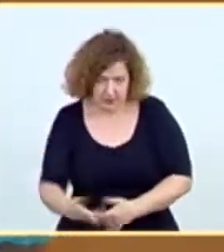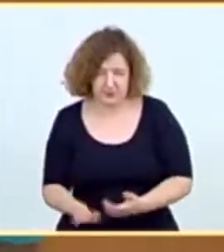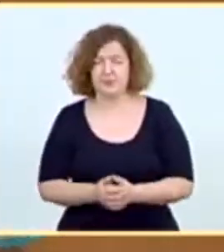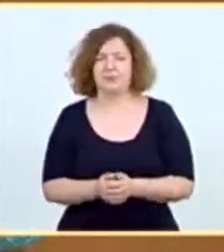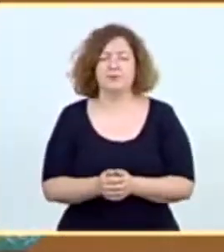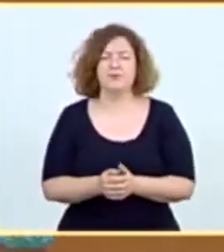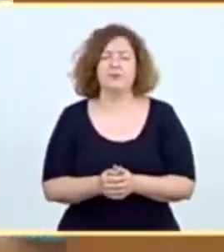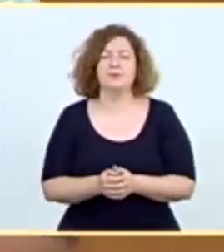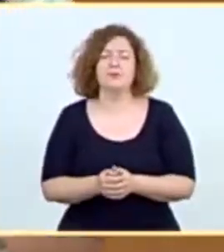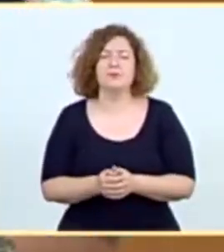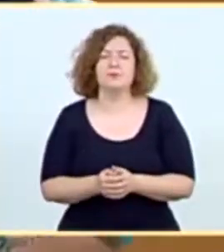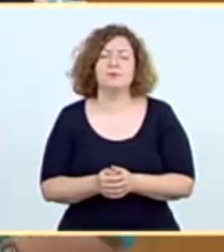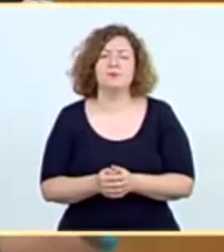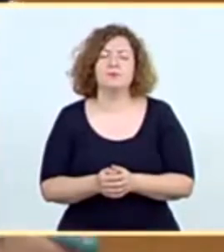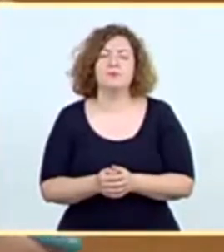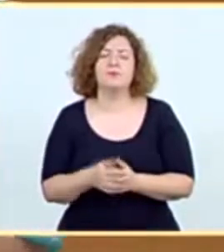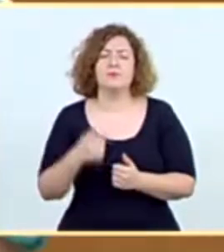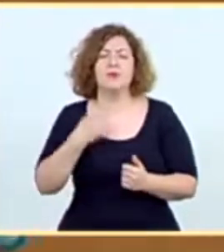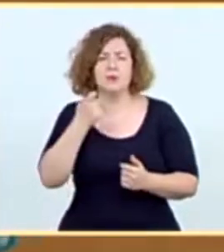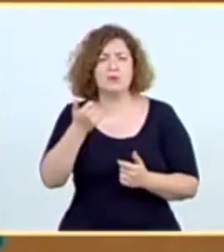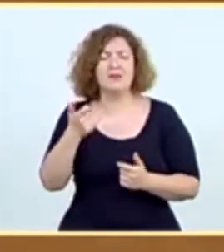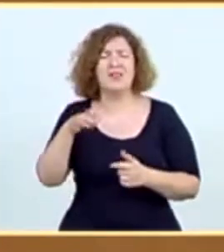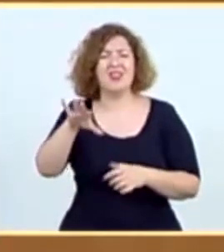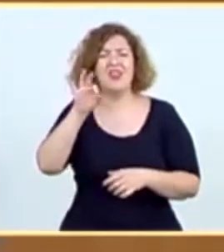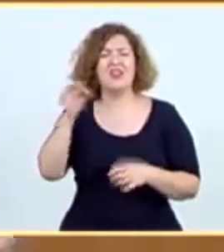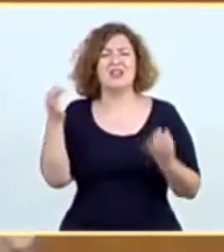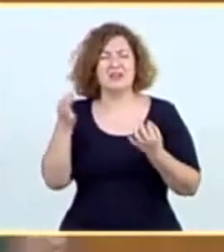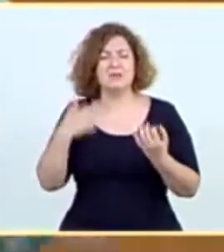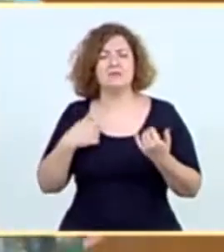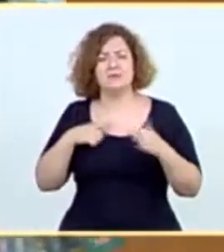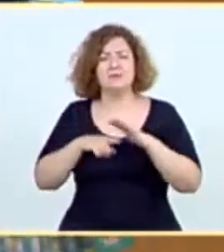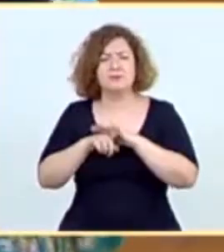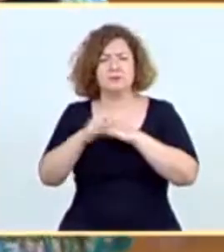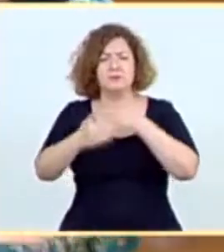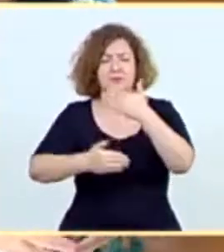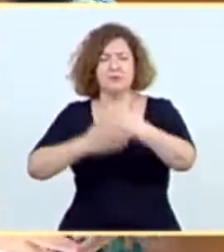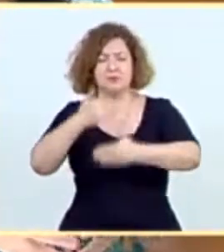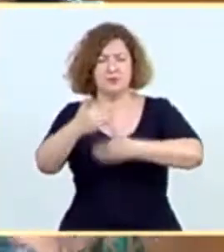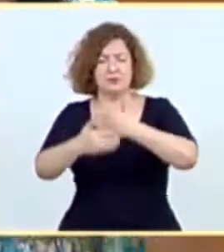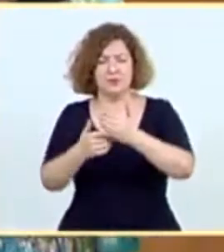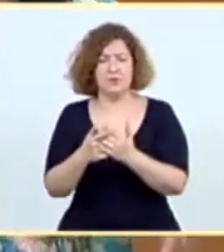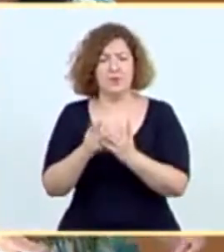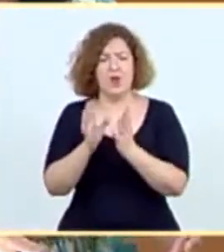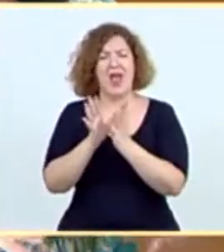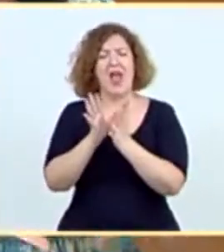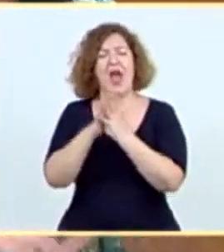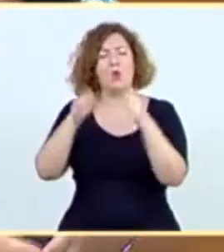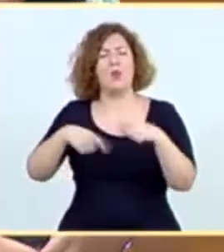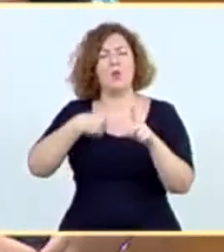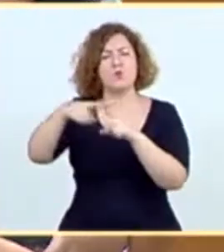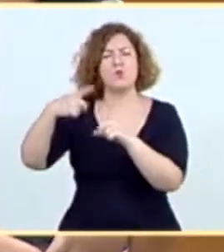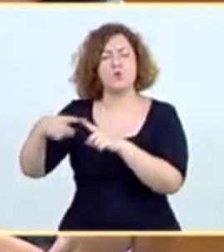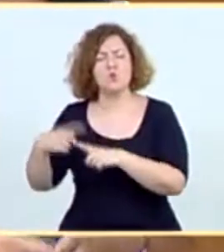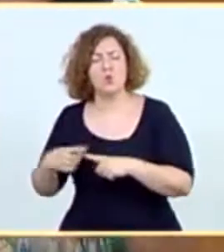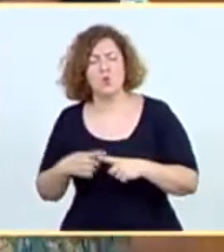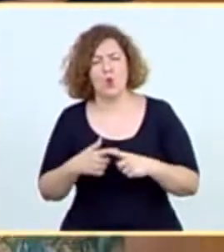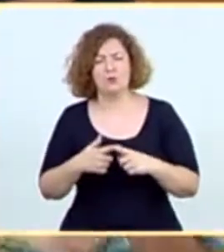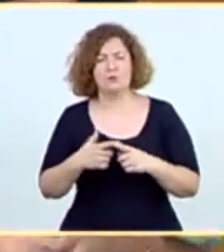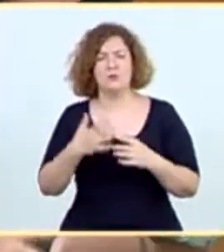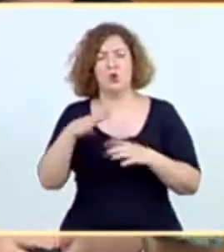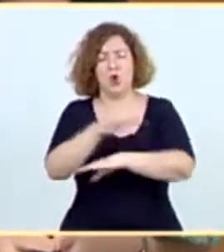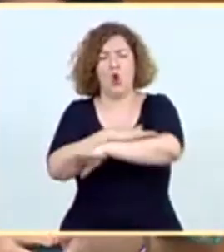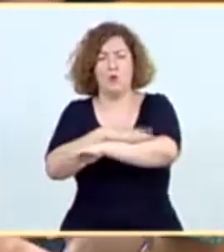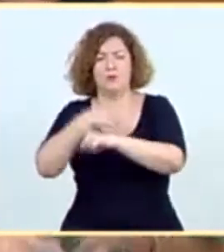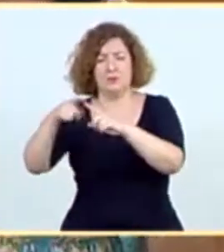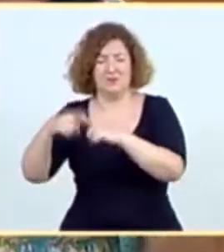Esta decisión, señoría, nos va a permitir avanzar no solamente en el frente o en los acuerdos multilaterales, de lo que acabo de decir, más de un